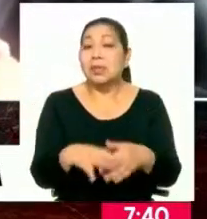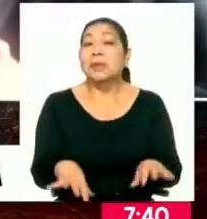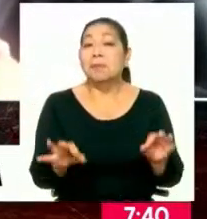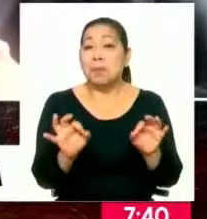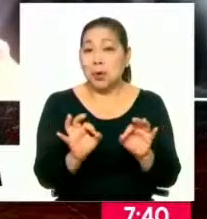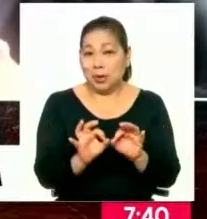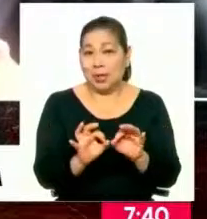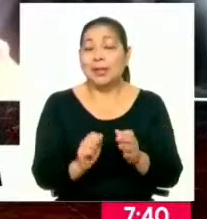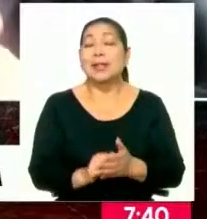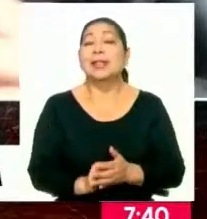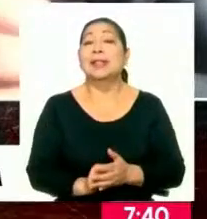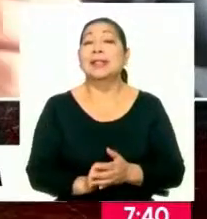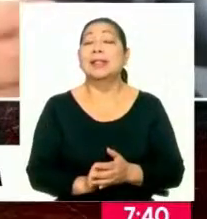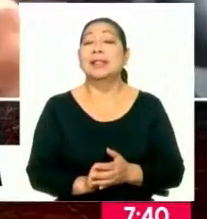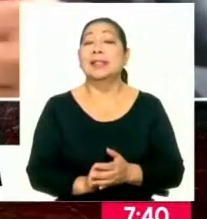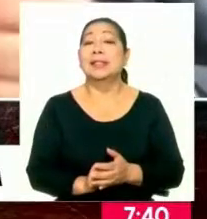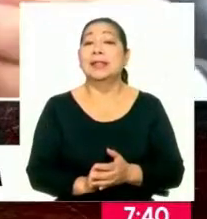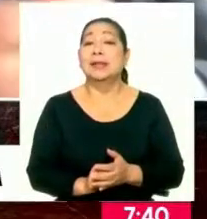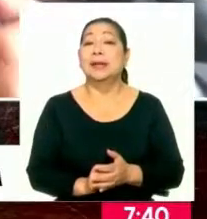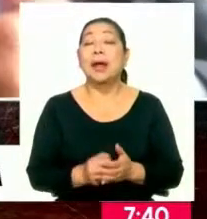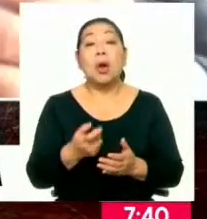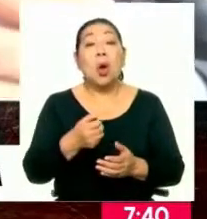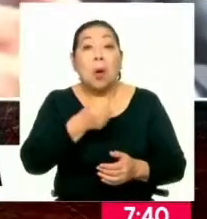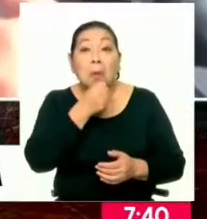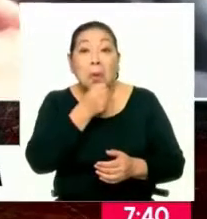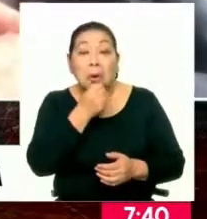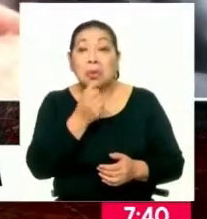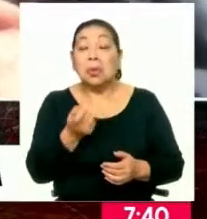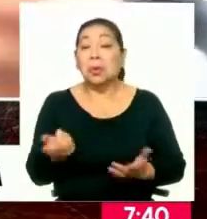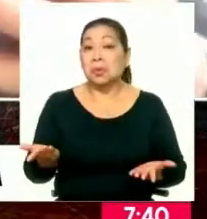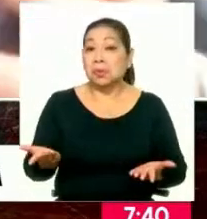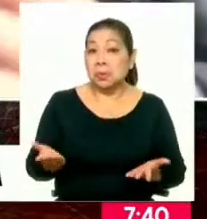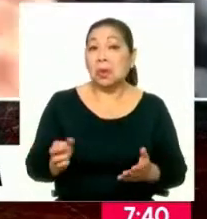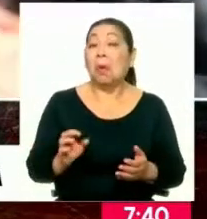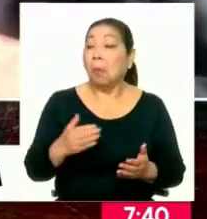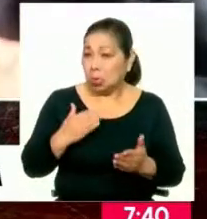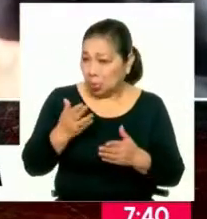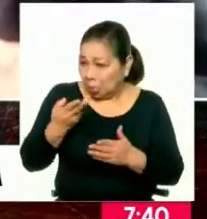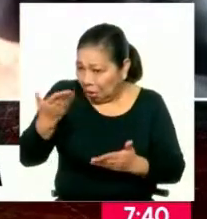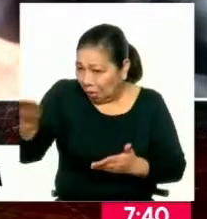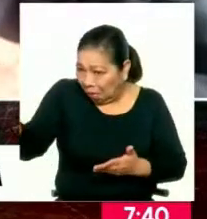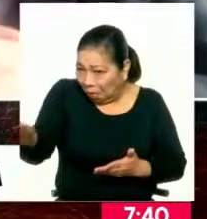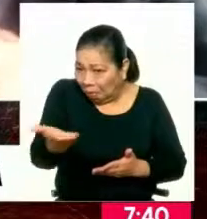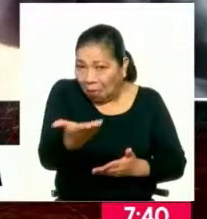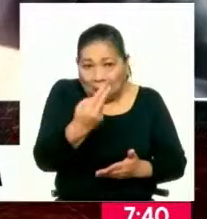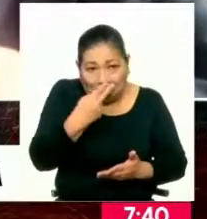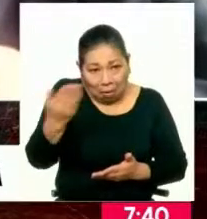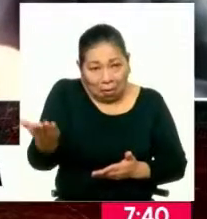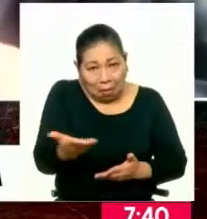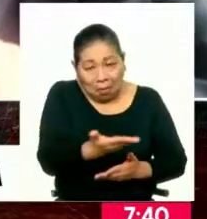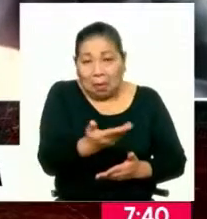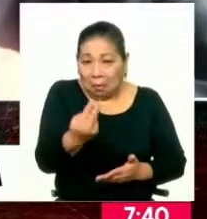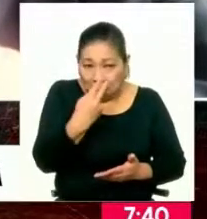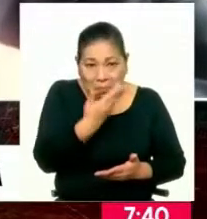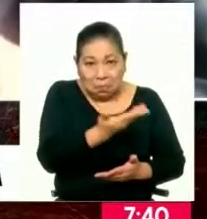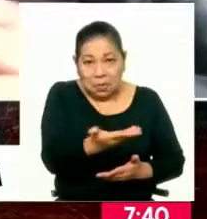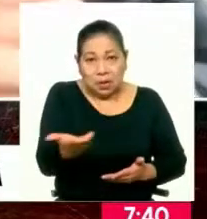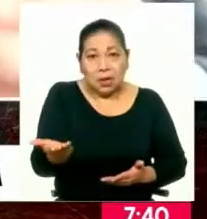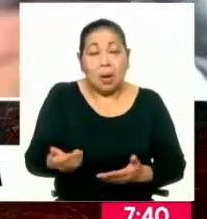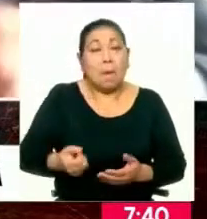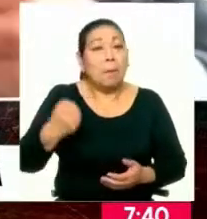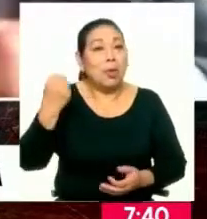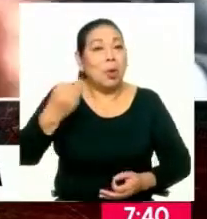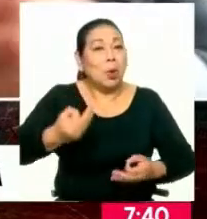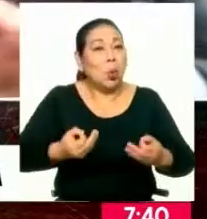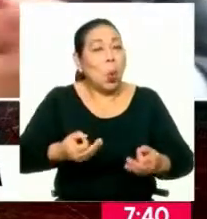importante que los periodistas puedan ir a esta unidad de flagrancia y vean toda la tecnología que invirtió el Poder